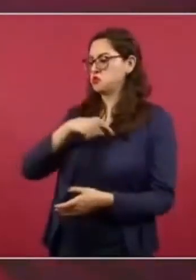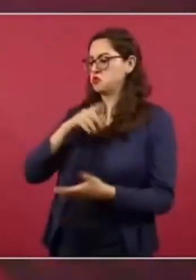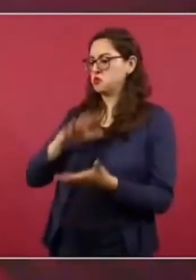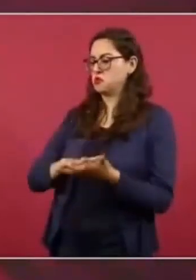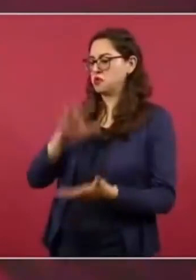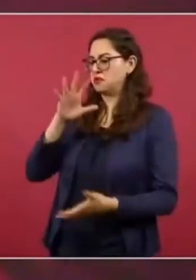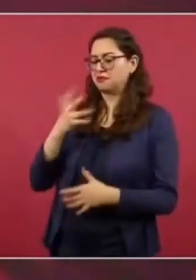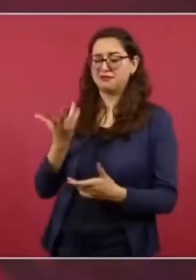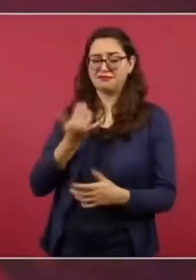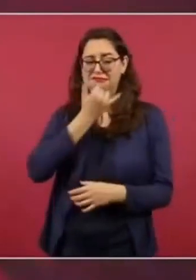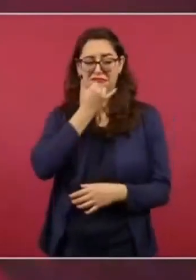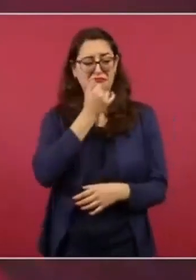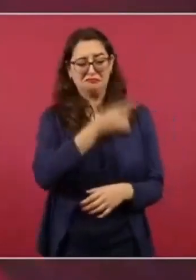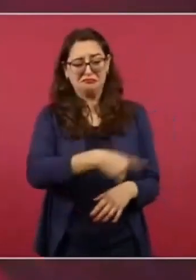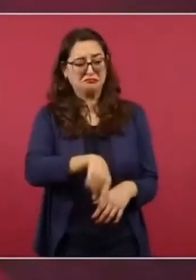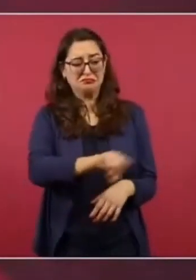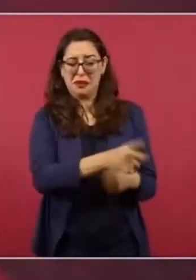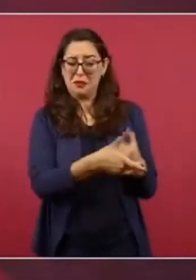polarización.